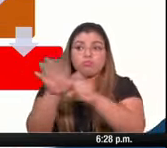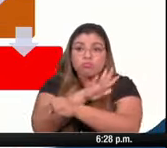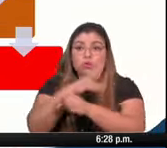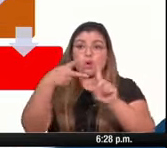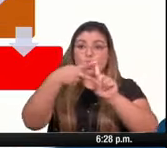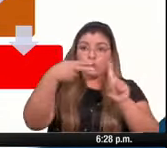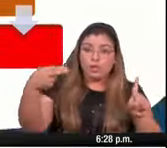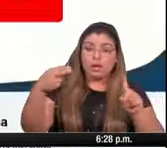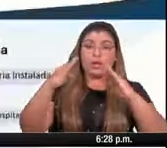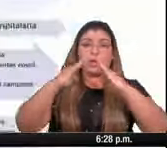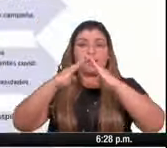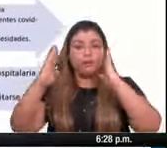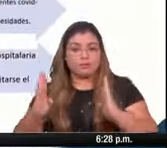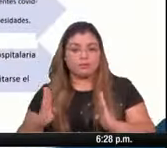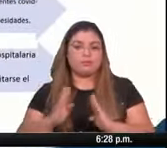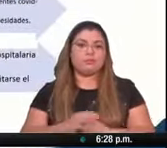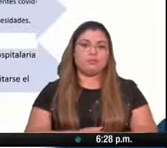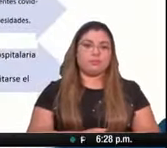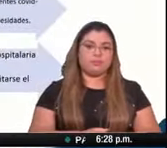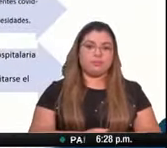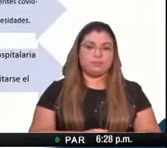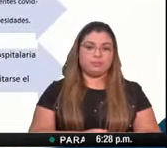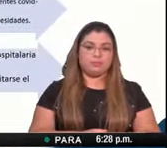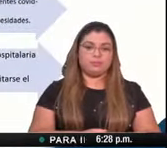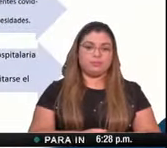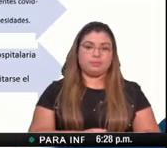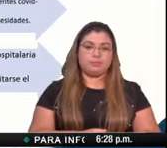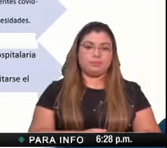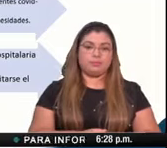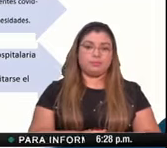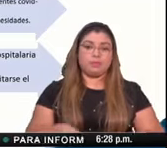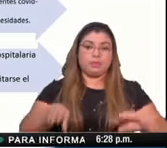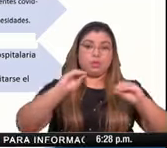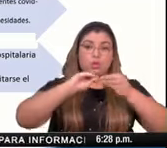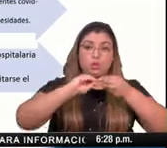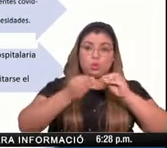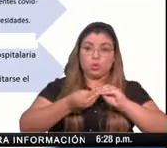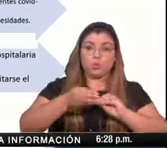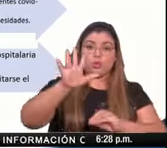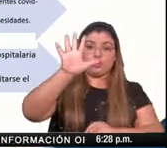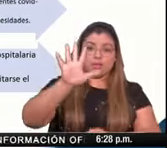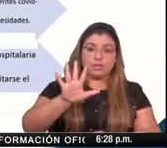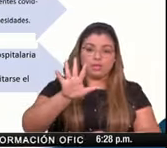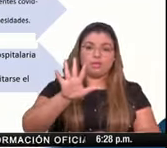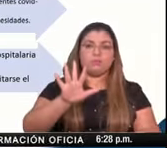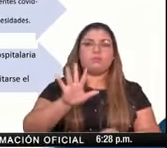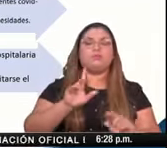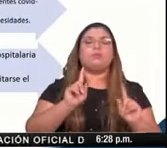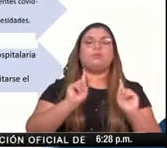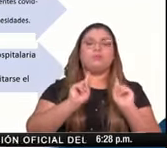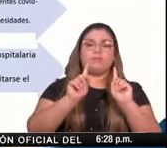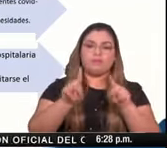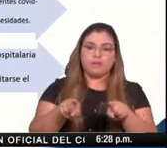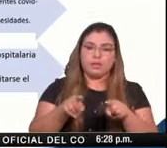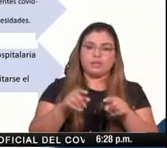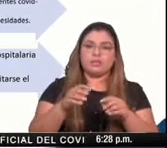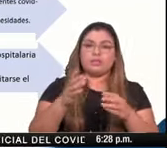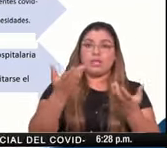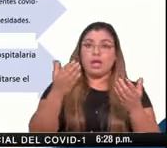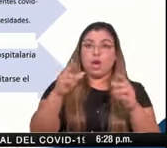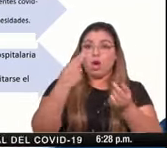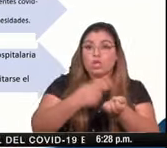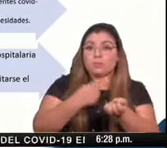hoteles hospitales en el quinto pilar que es la capacidad instalada va muy de la mano con el